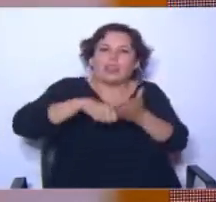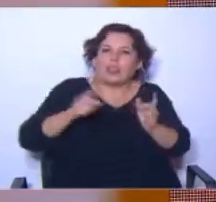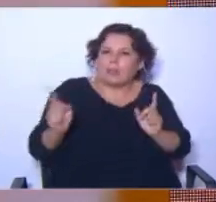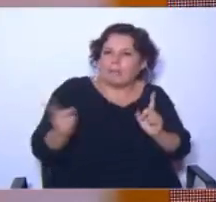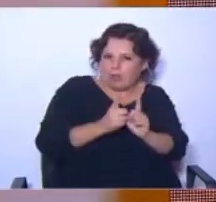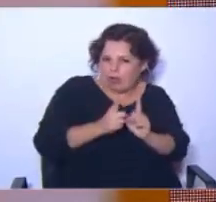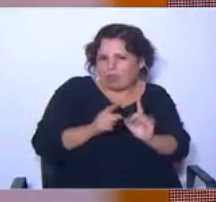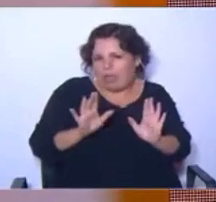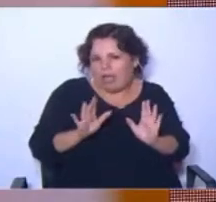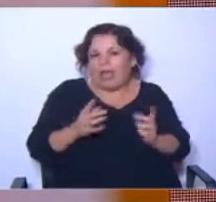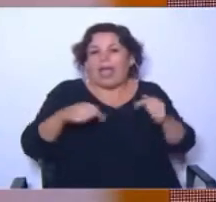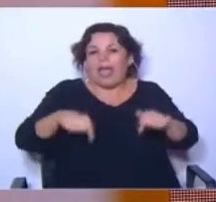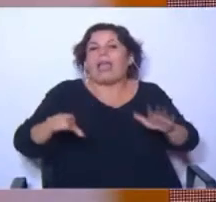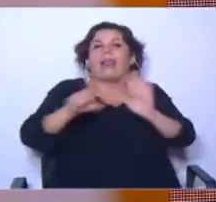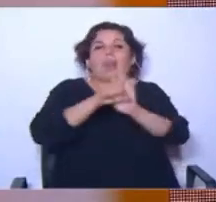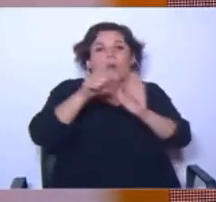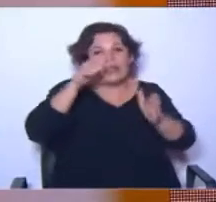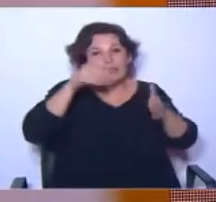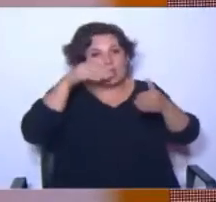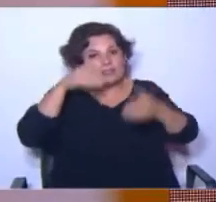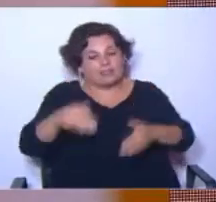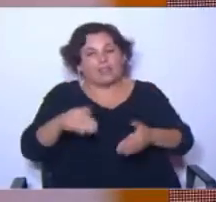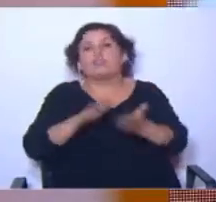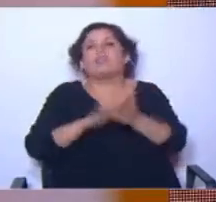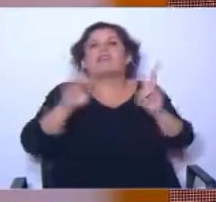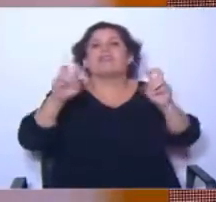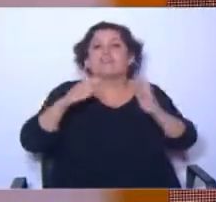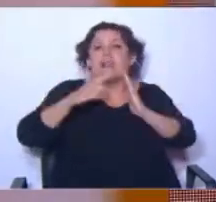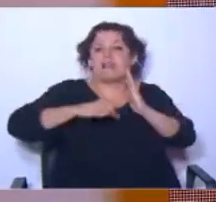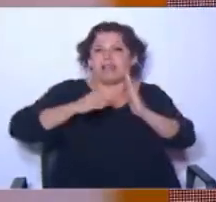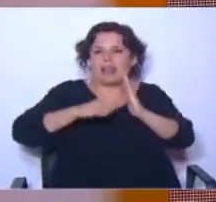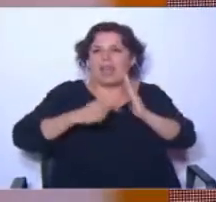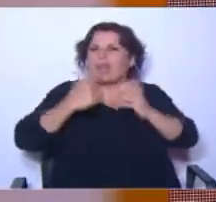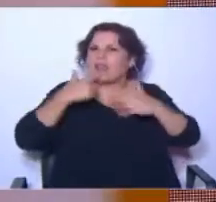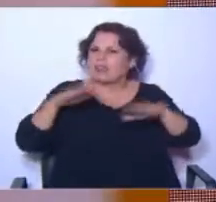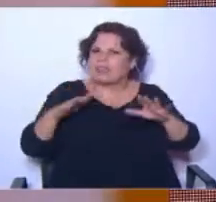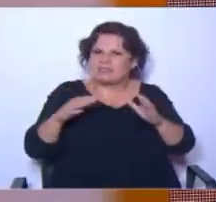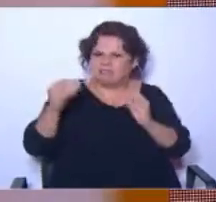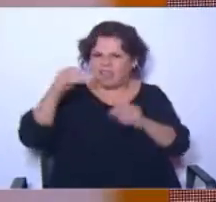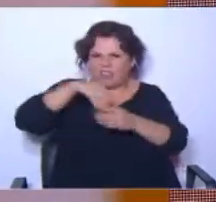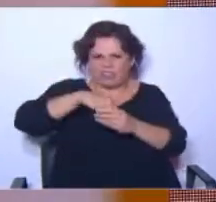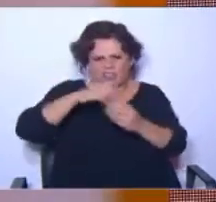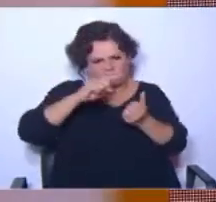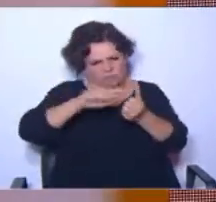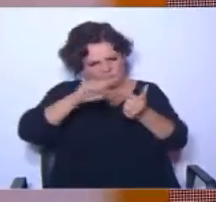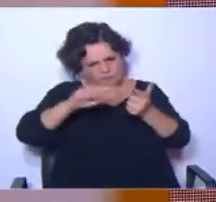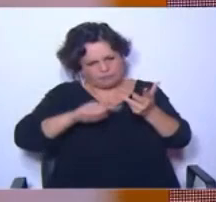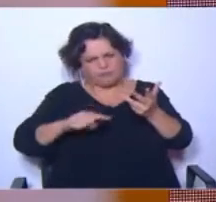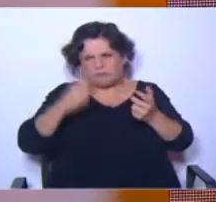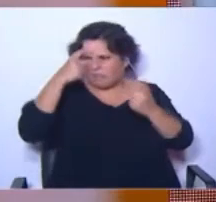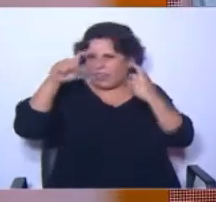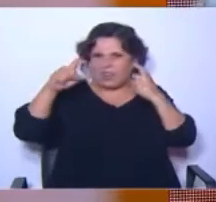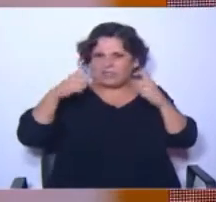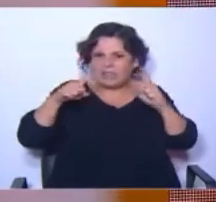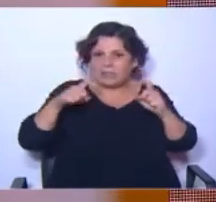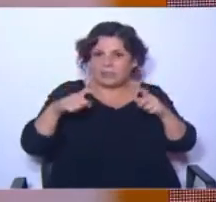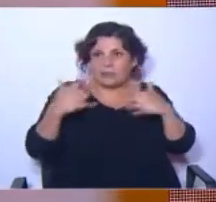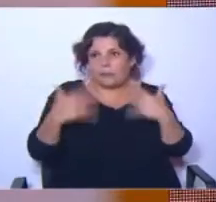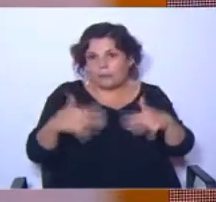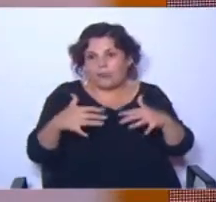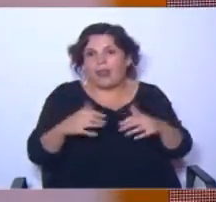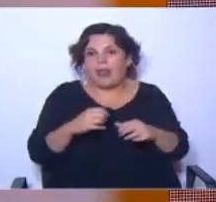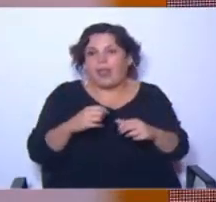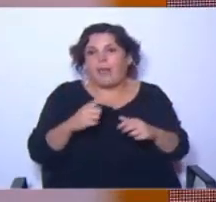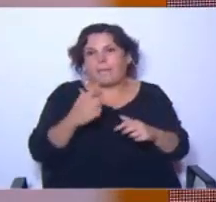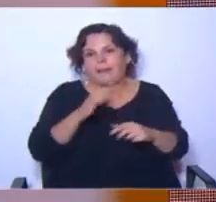En este caso, la ley de urgente consideración con respecto a los alquileres amontona un conjunto de iniciativas que son todas feroces, hasta